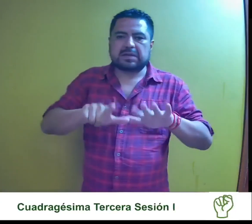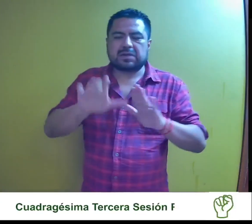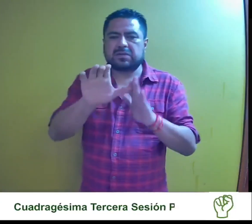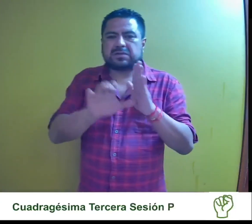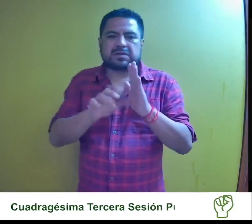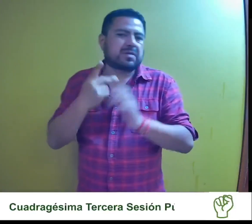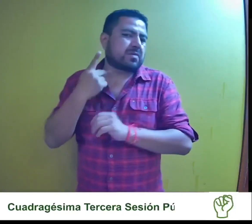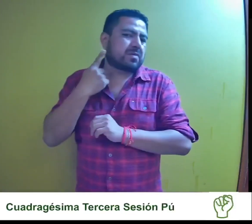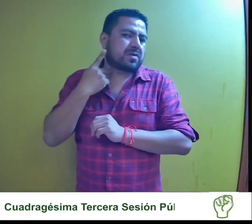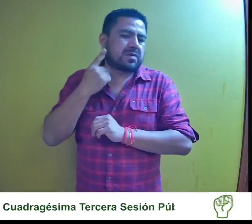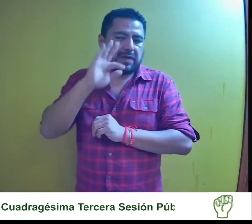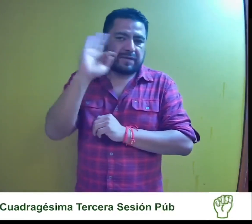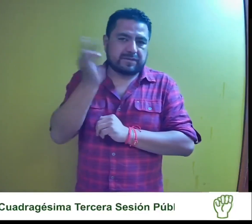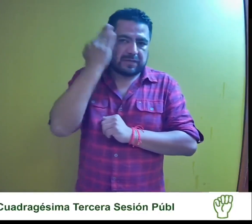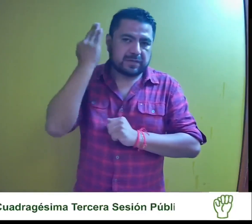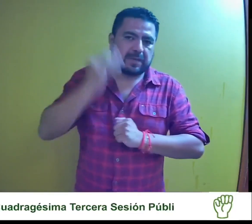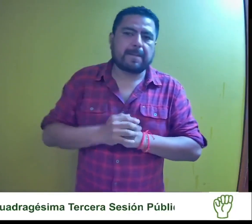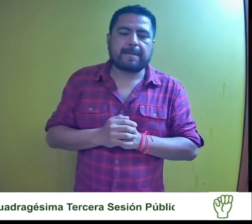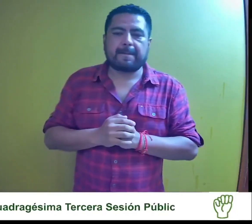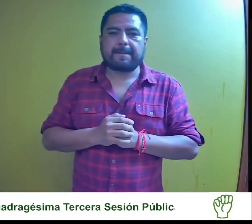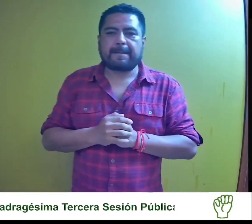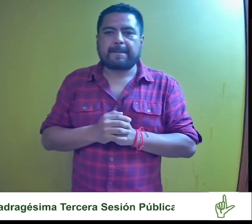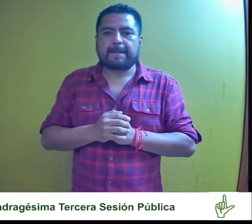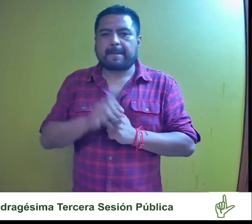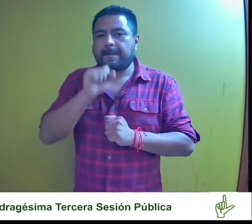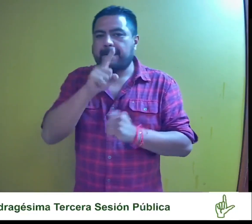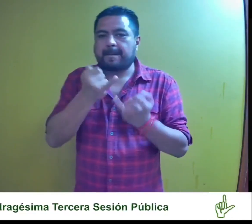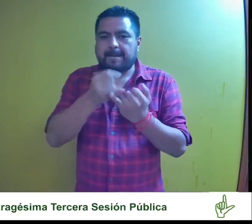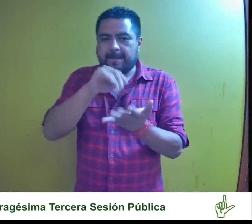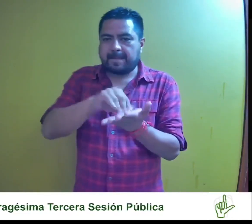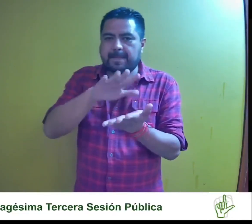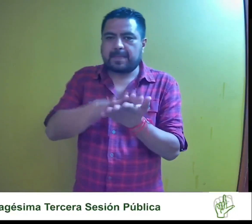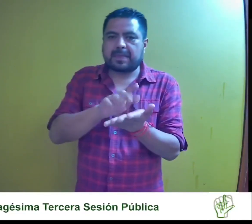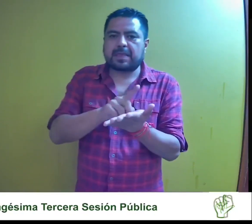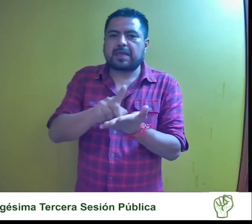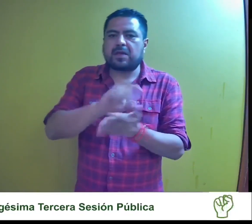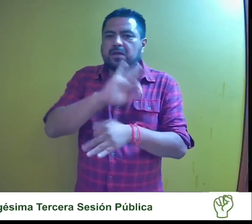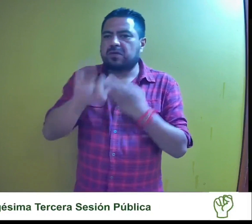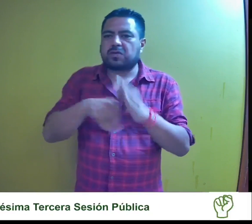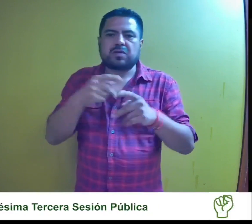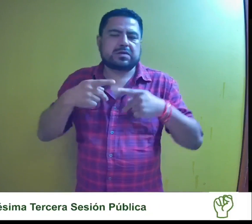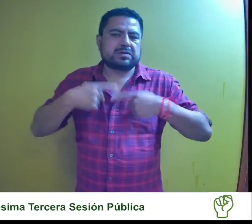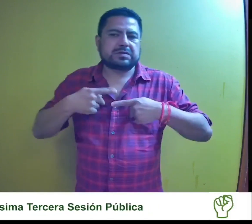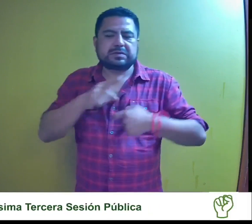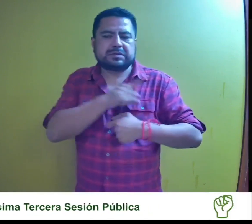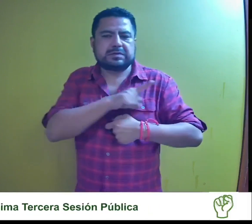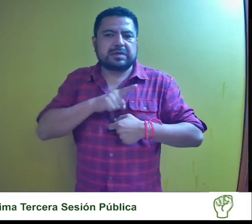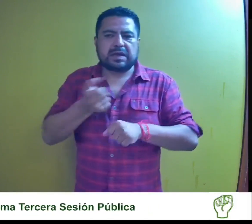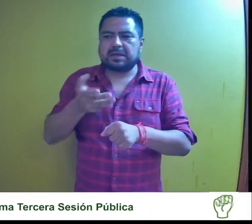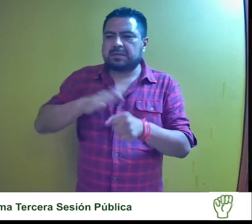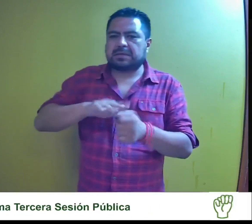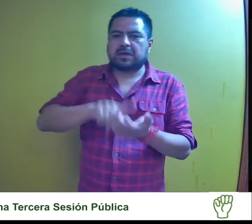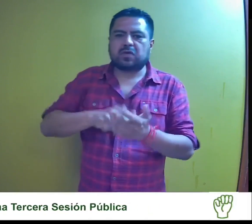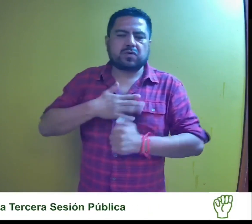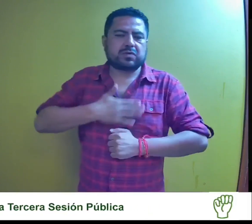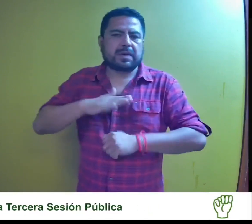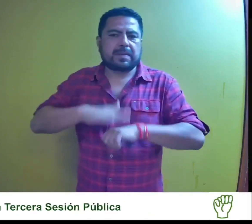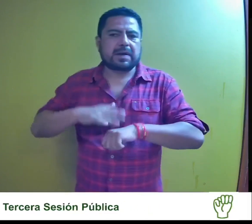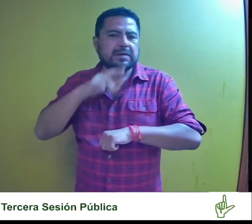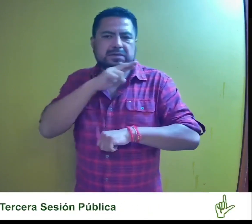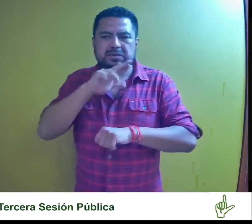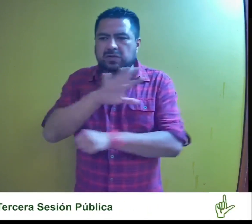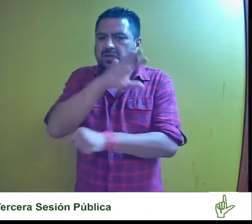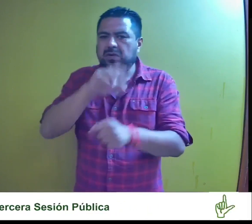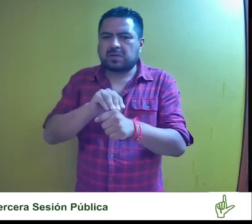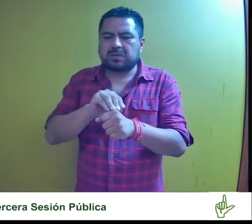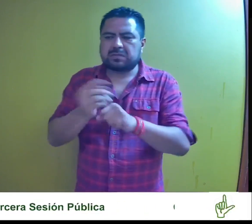Constitución Política de los Estados Unidos Mexicanos que establece el derecho de toda persona a que se le administre justicia de manera pronta, completa